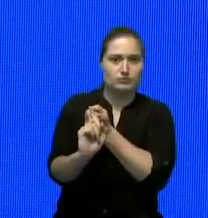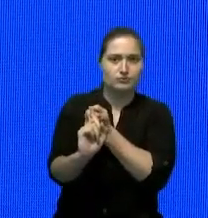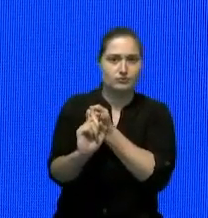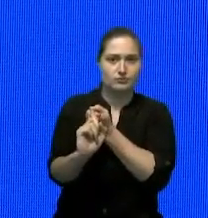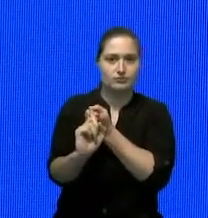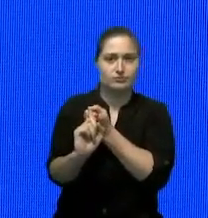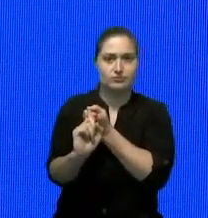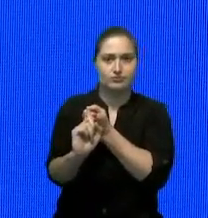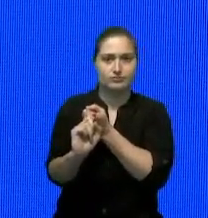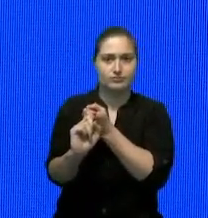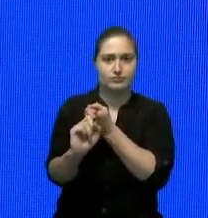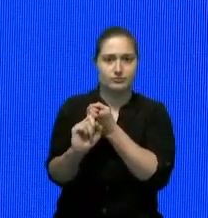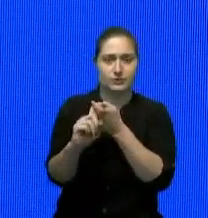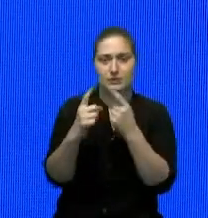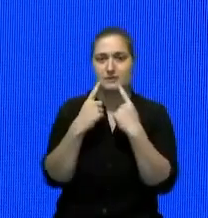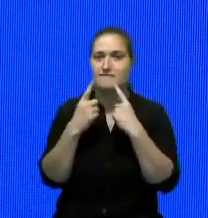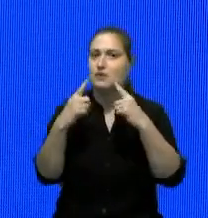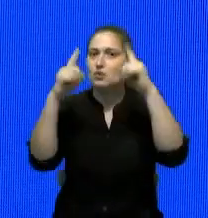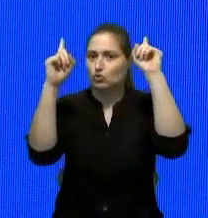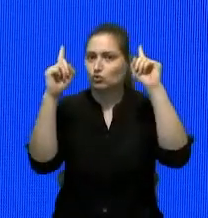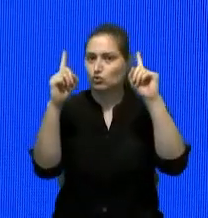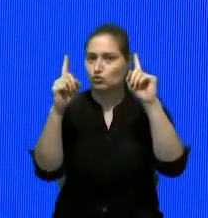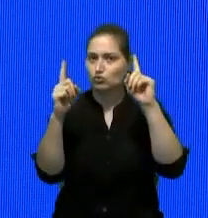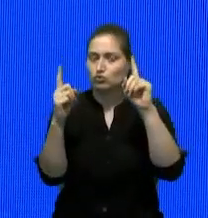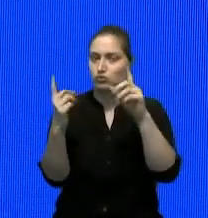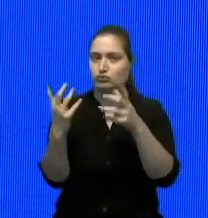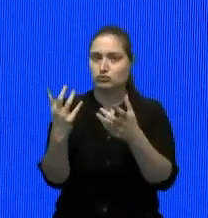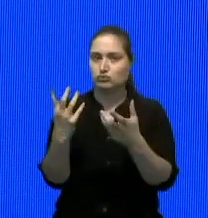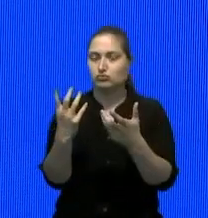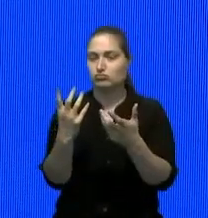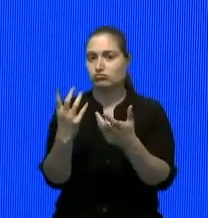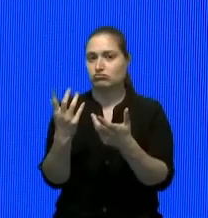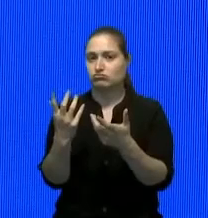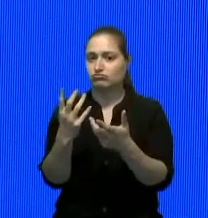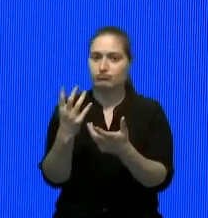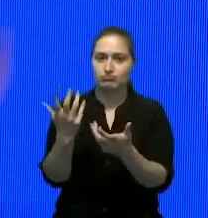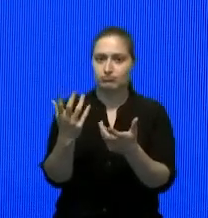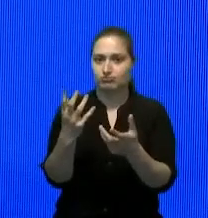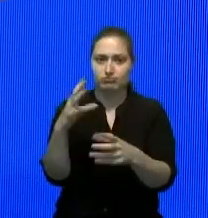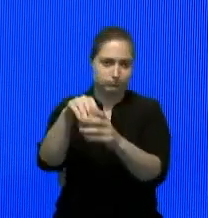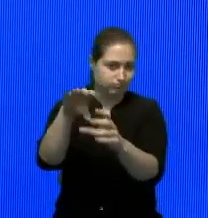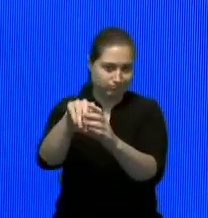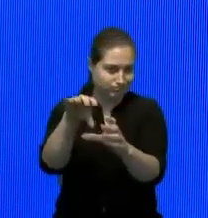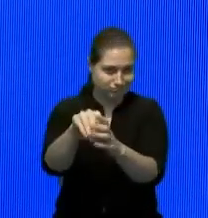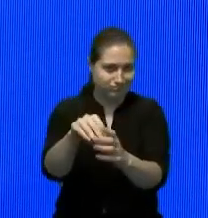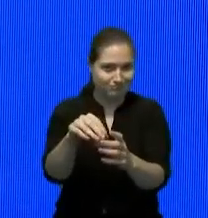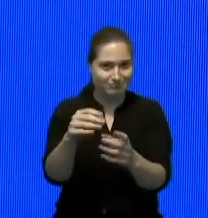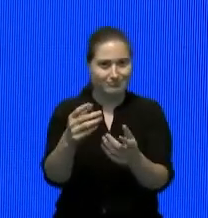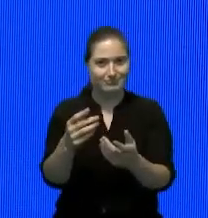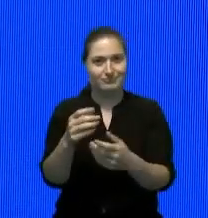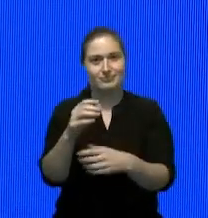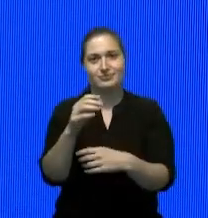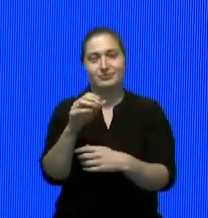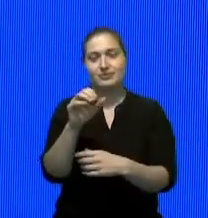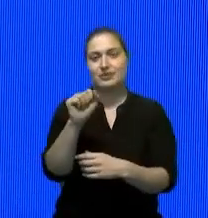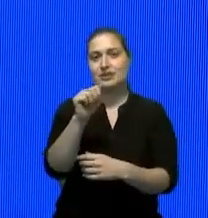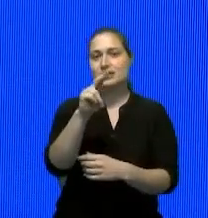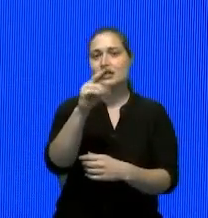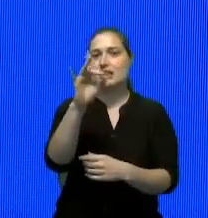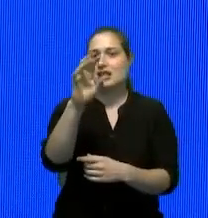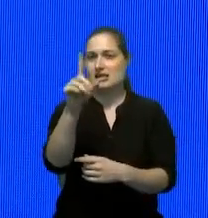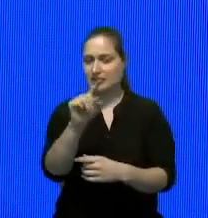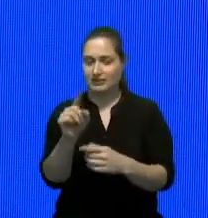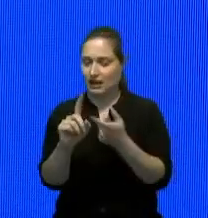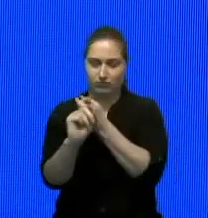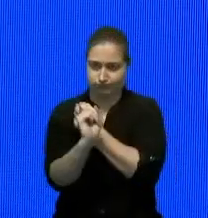que es una celebridad y que se involucra mucho en los aspectos también de la democracia que es el chef José Andrés que es un amigo nuestro y